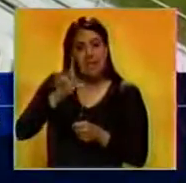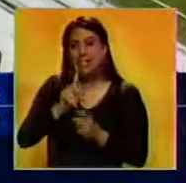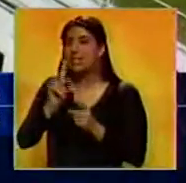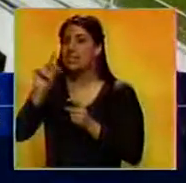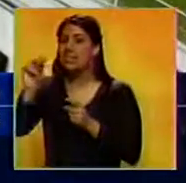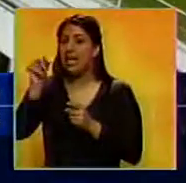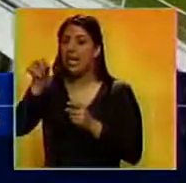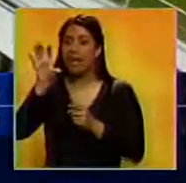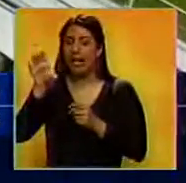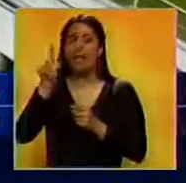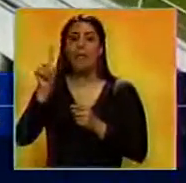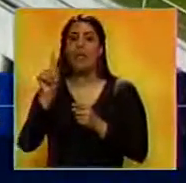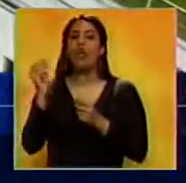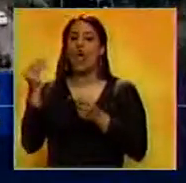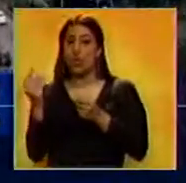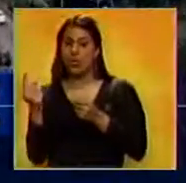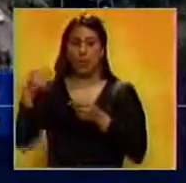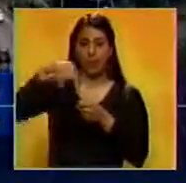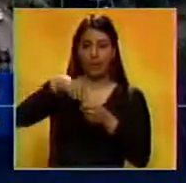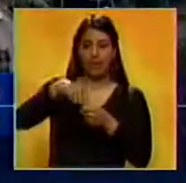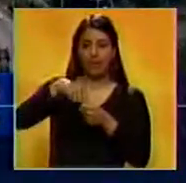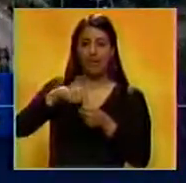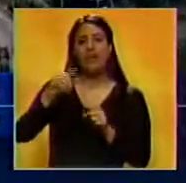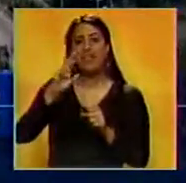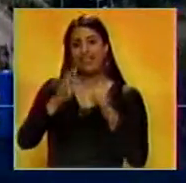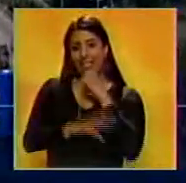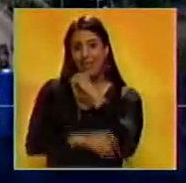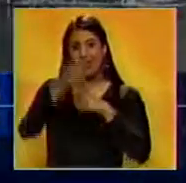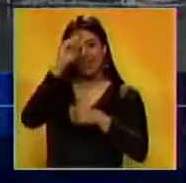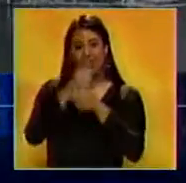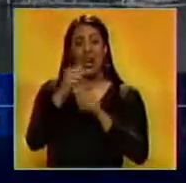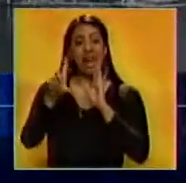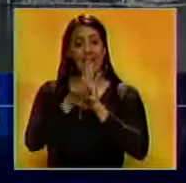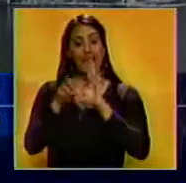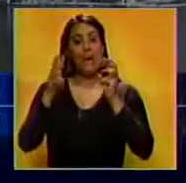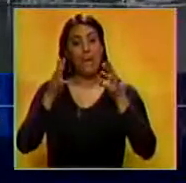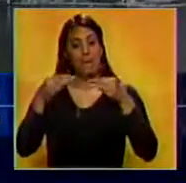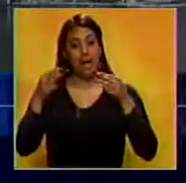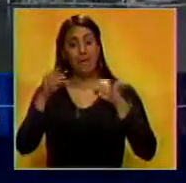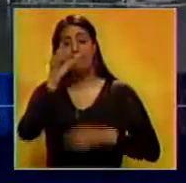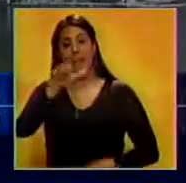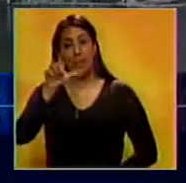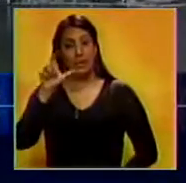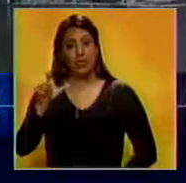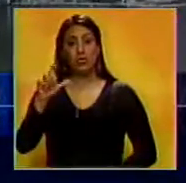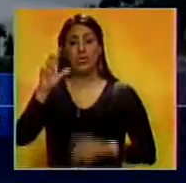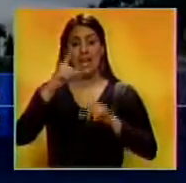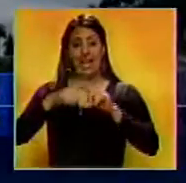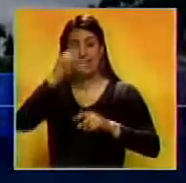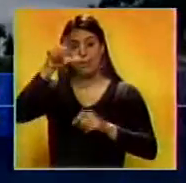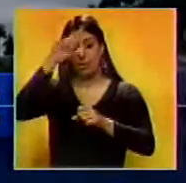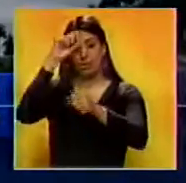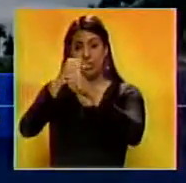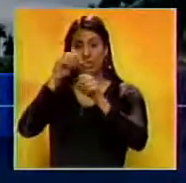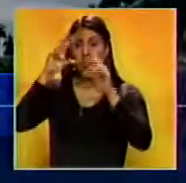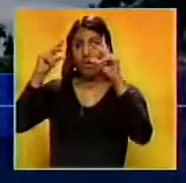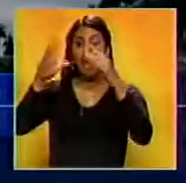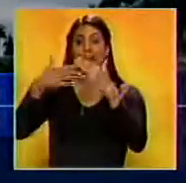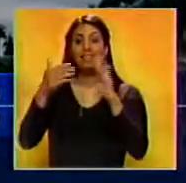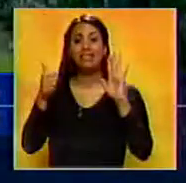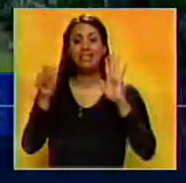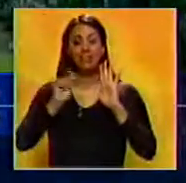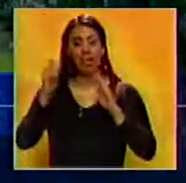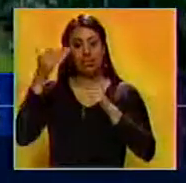salen de la nación solo para volver a entrar. Según la ley panameña, los extranjeros con visa de turista tienen un límite de hasta